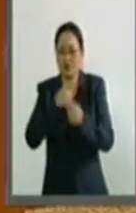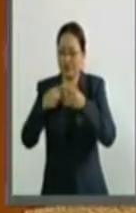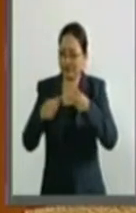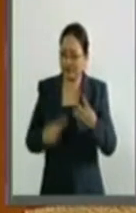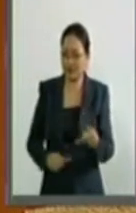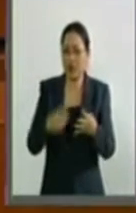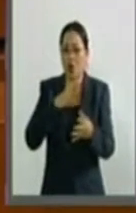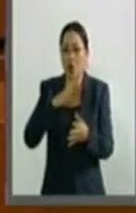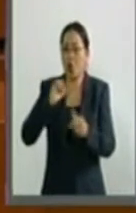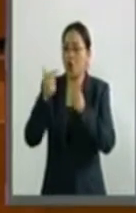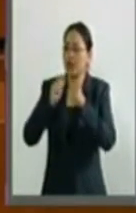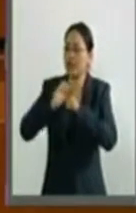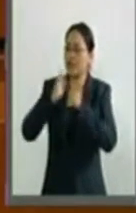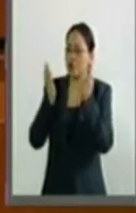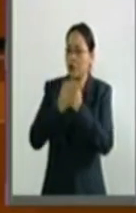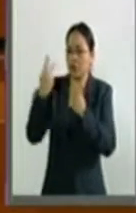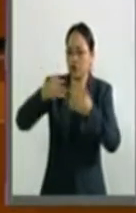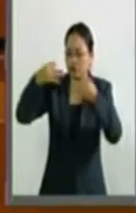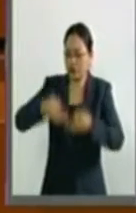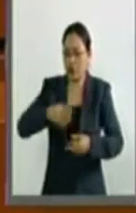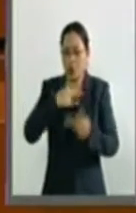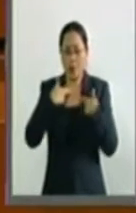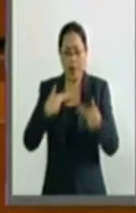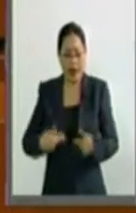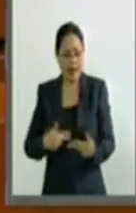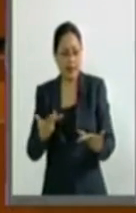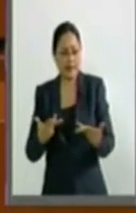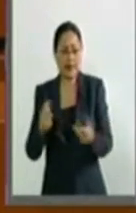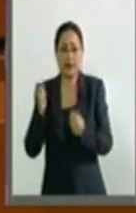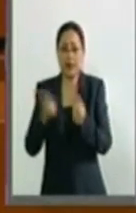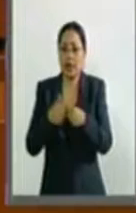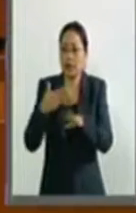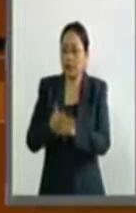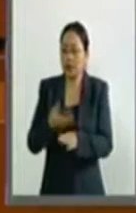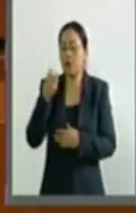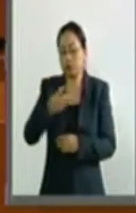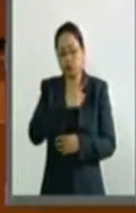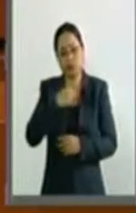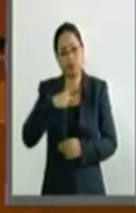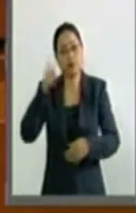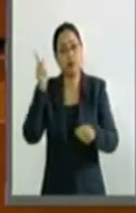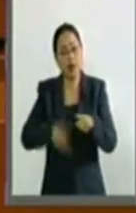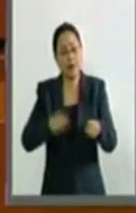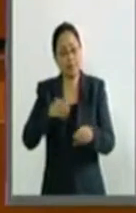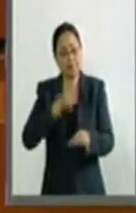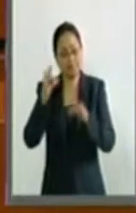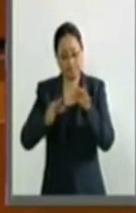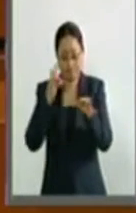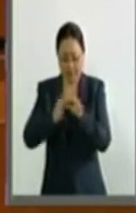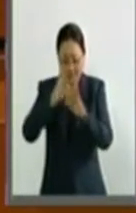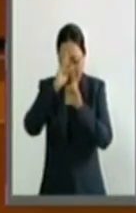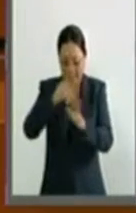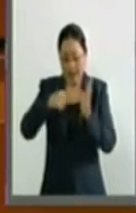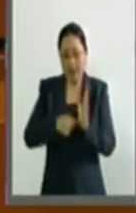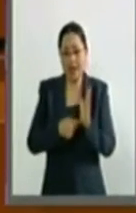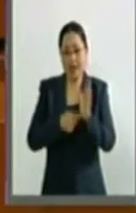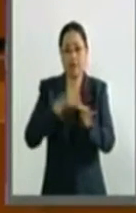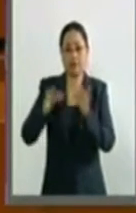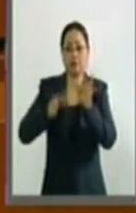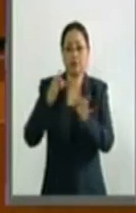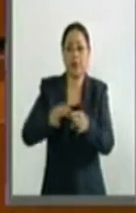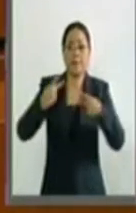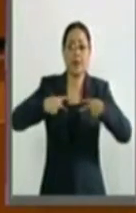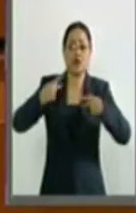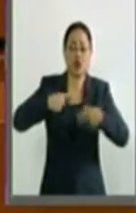dignidad humana. Con esto, se consolida la inclusión, respeto, dignidad y calidad de vida de las personas adultas